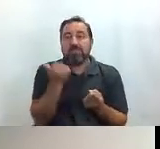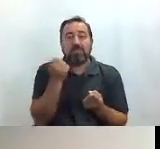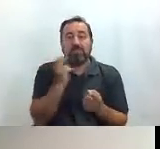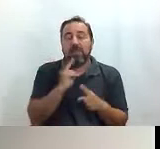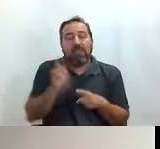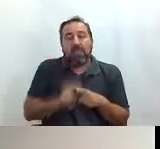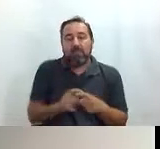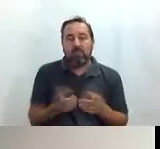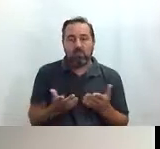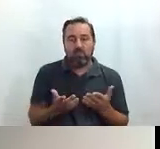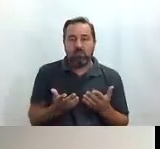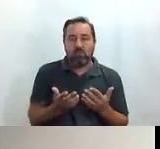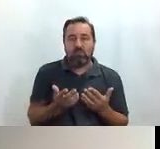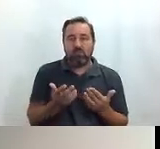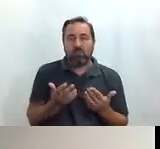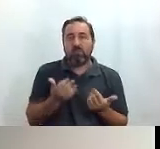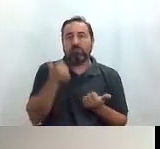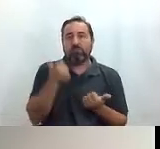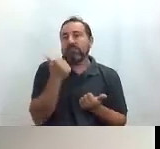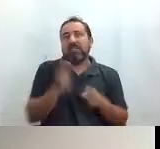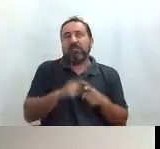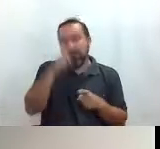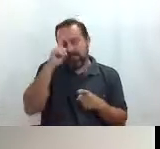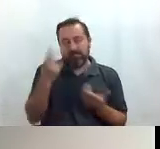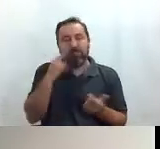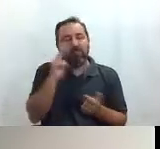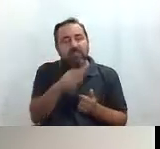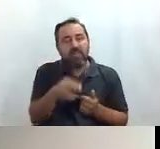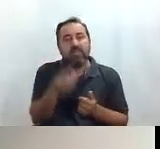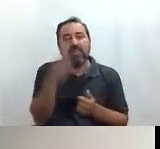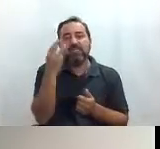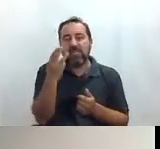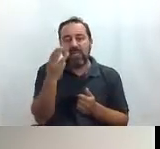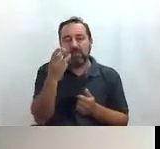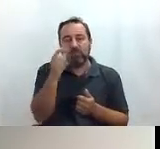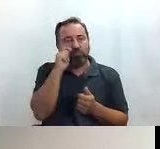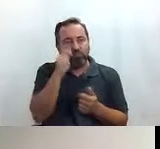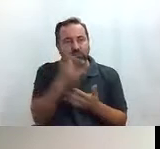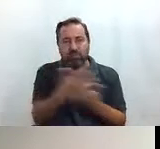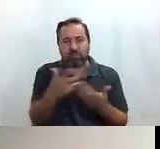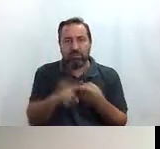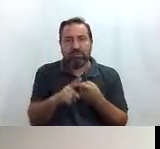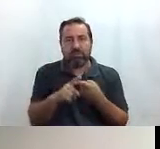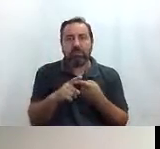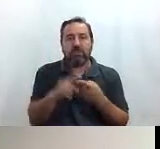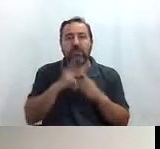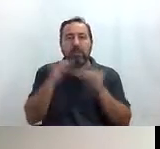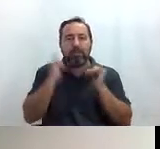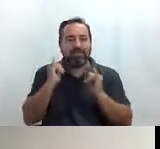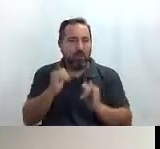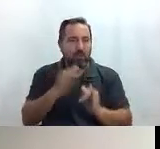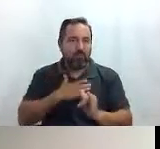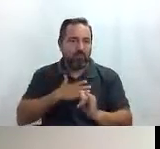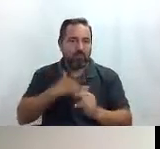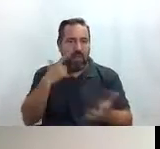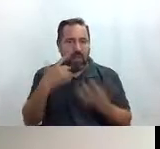pues por ejemplo, quizá de lo más típico de Madrid, pues es visitar los tres grandes museos, el Paseo del Arte. Entonces, pues